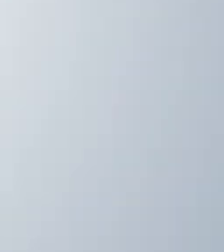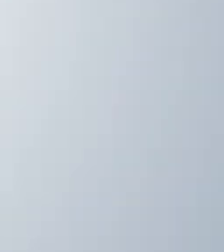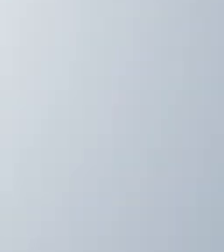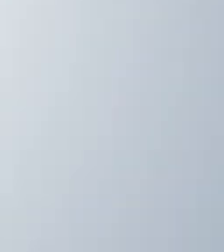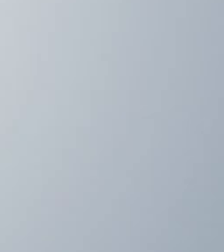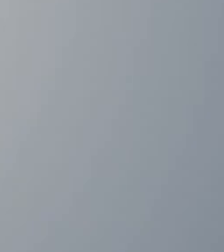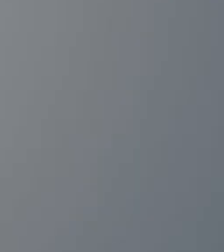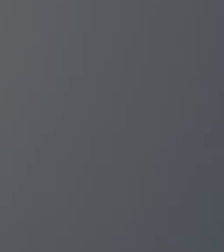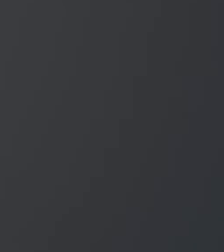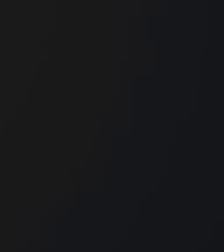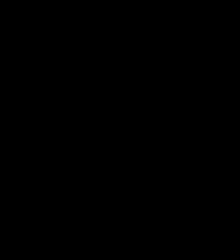¡Gracias! ¡Gracias! ¡Gracias!